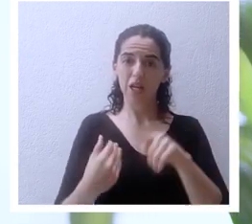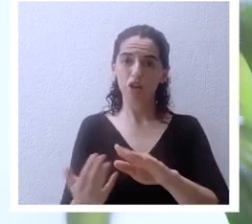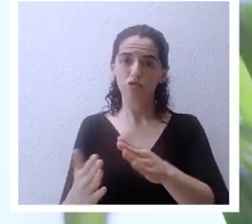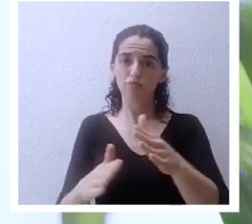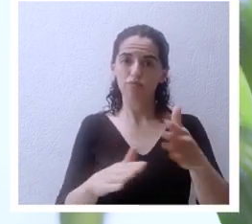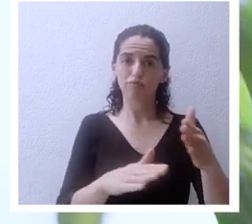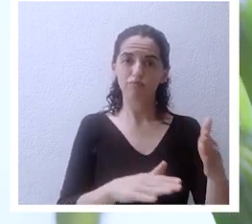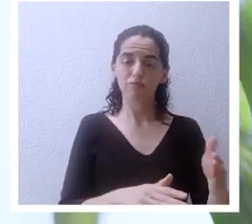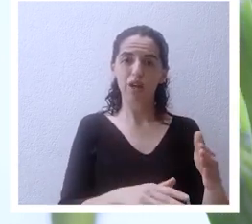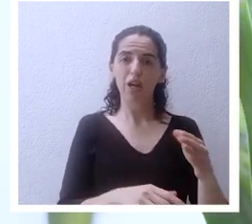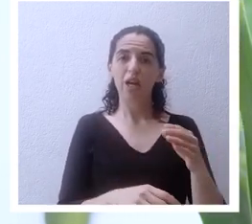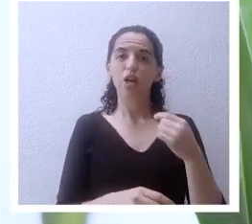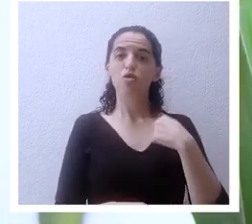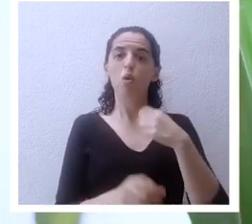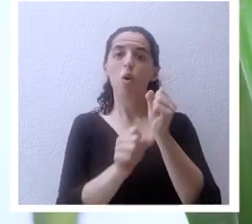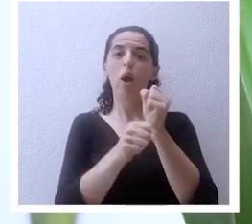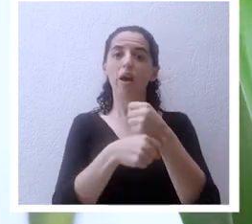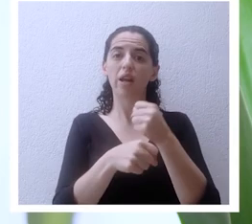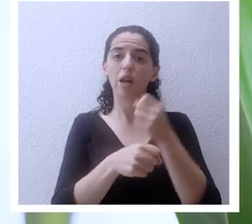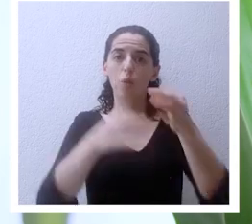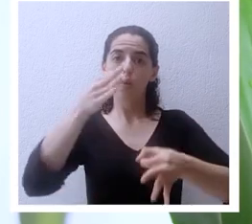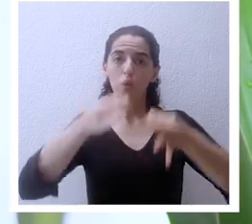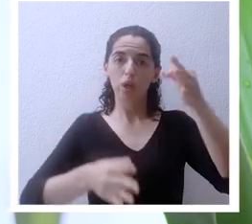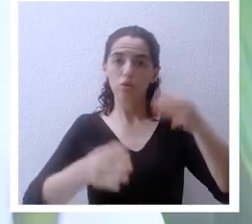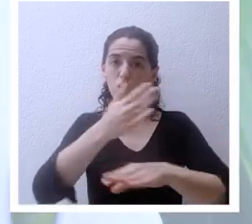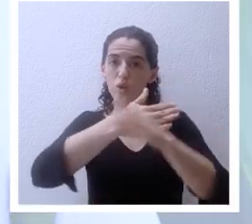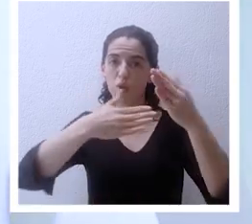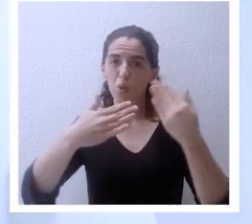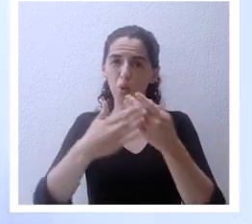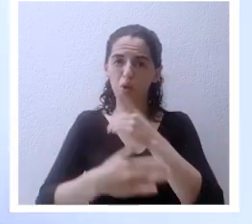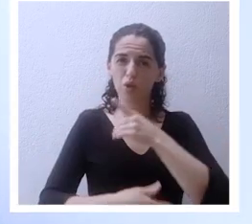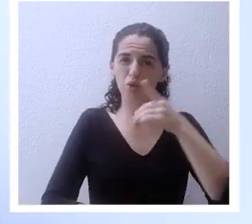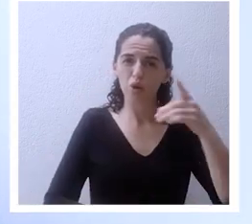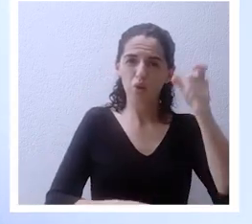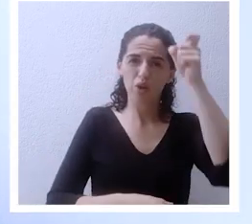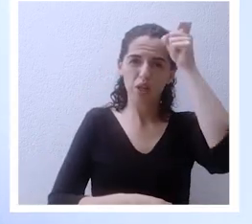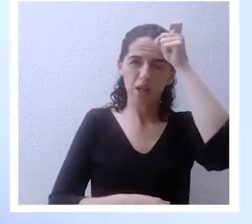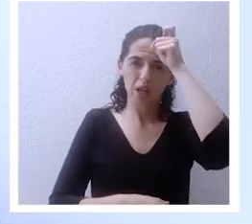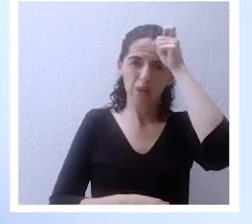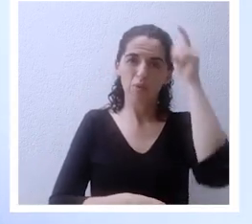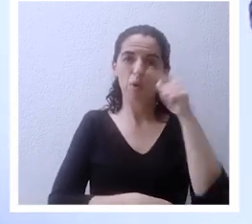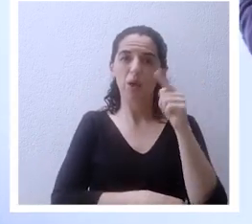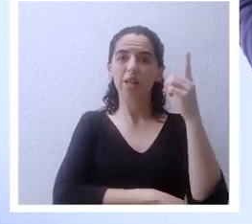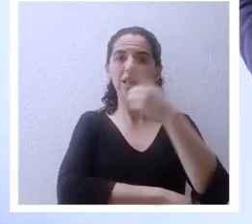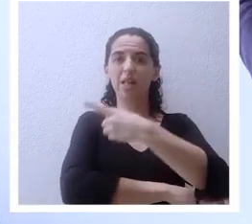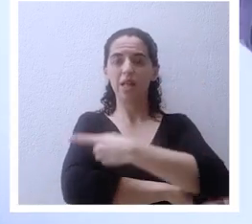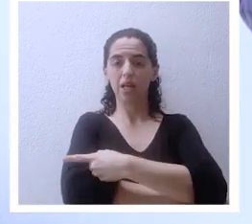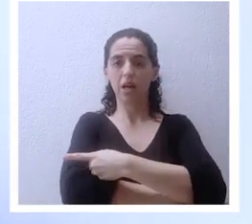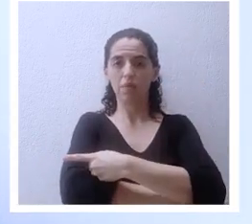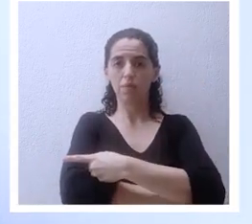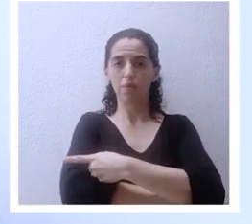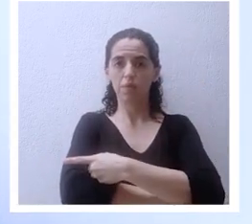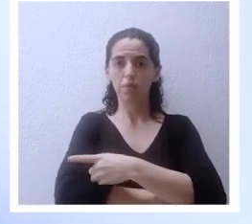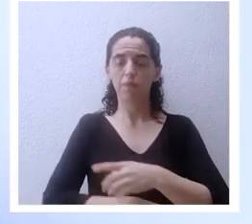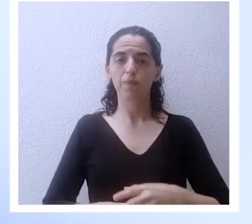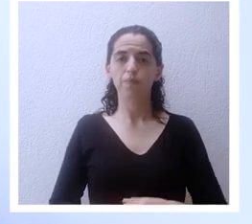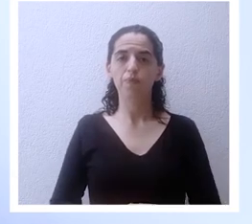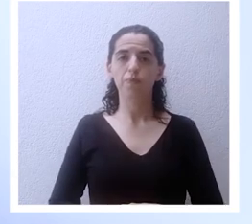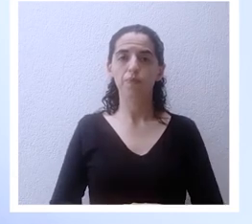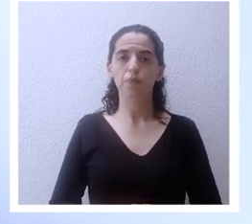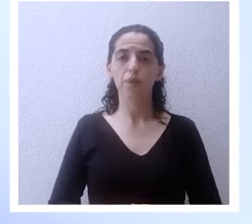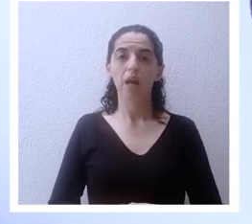en todos los dioses de Egipto yo Jehová aquel día Dios iba a intervenir en